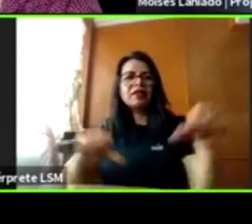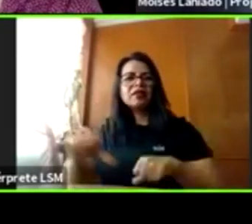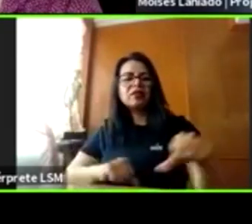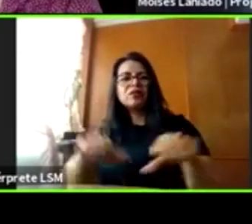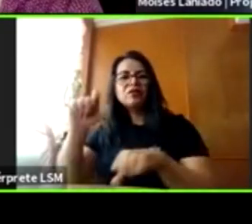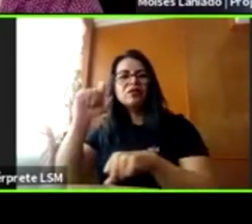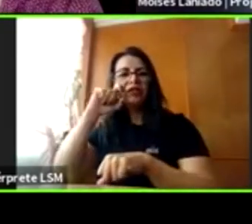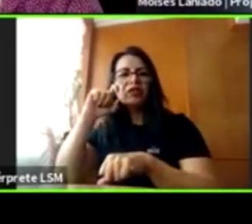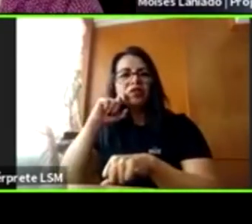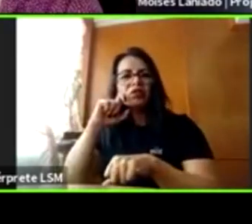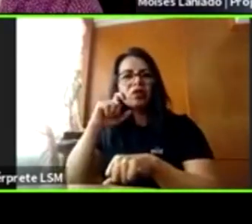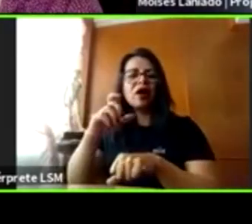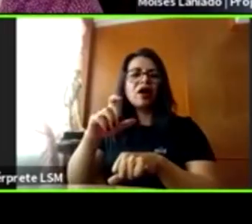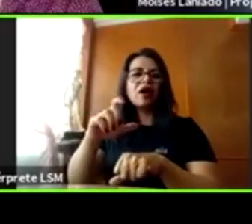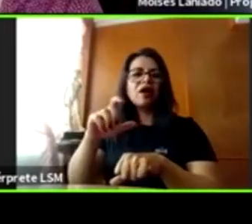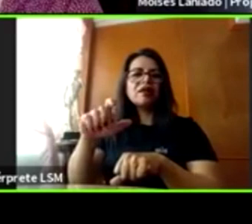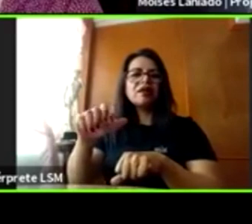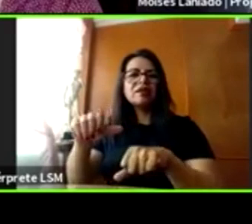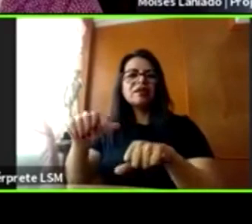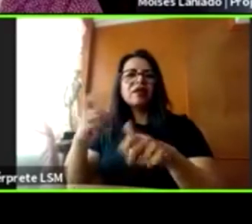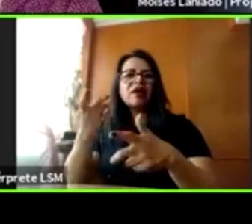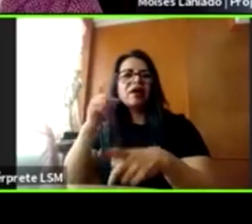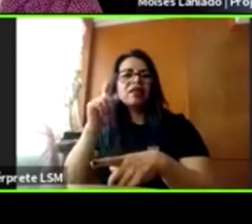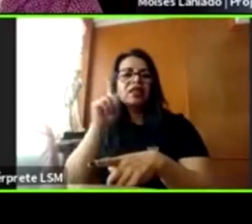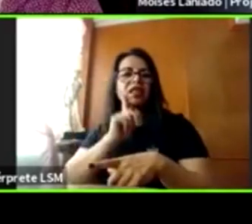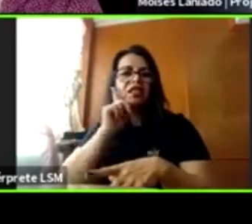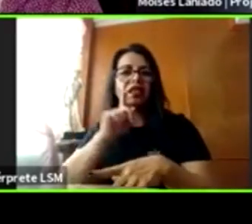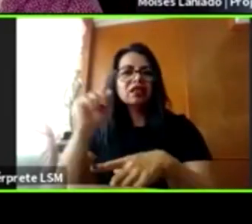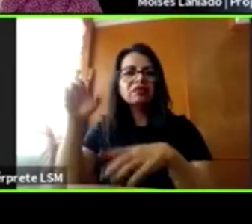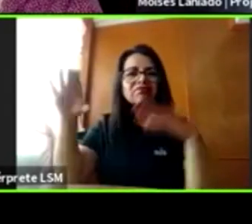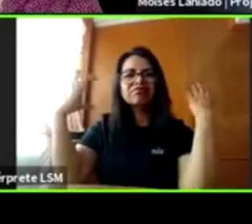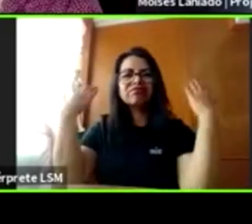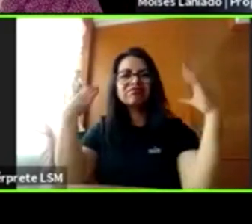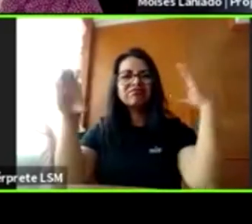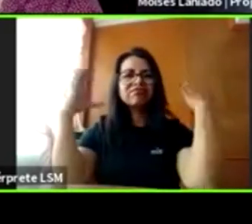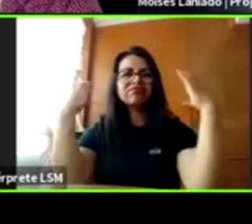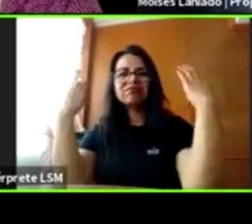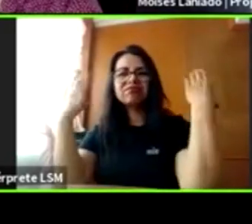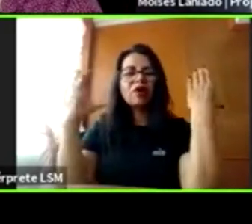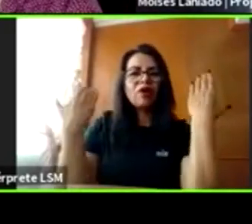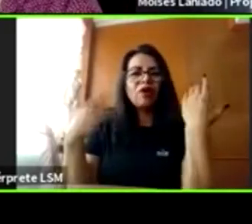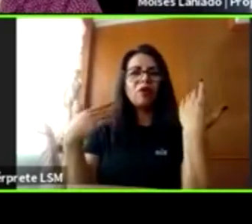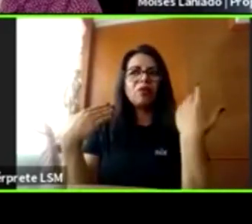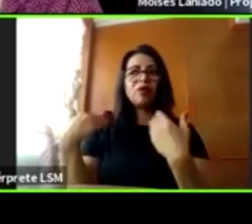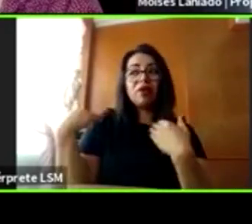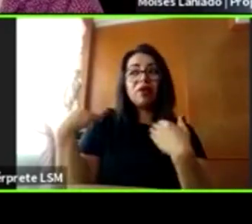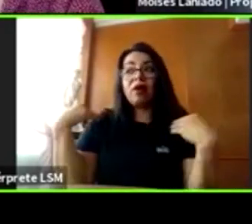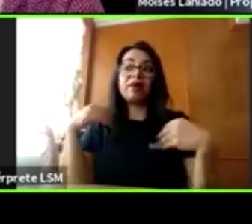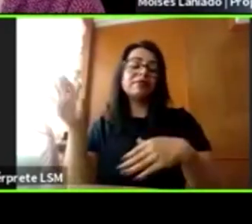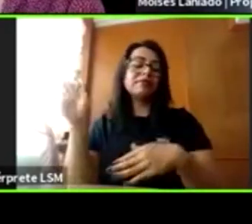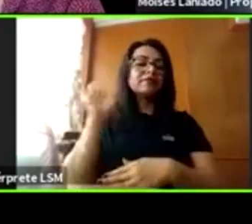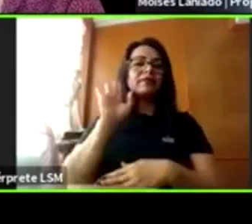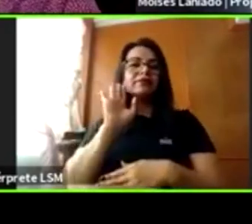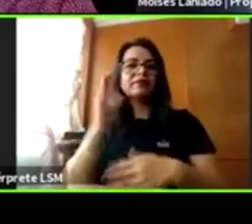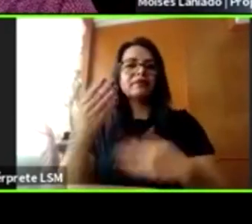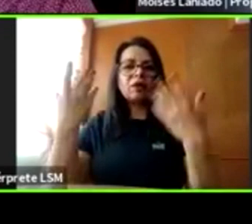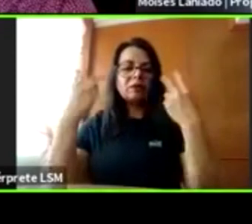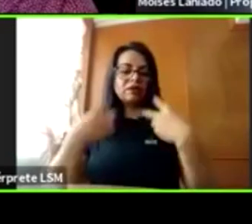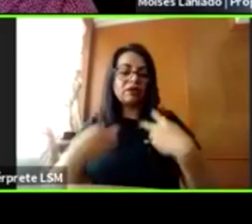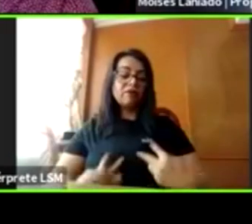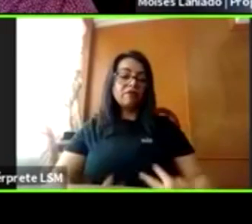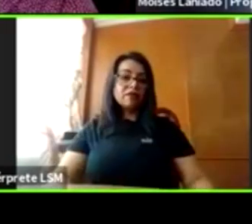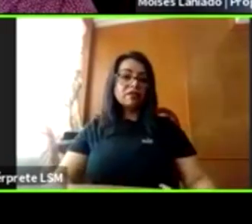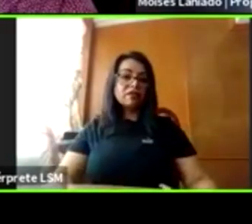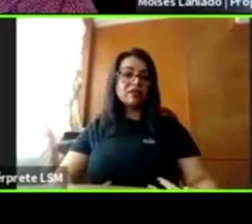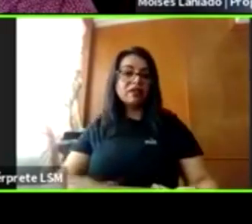muy, muy, muy, muy sexuadas, muy provocativas, se visten provocativas, etcétera, y